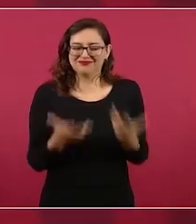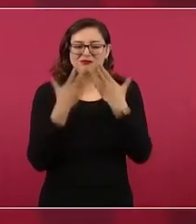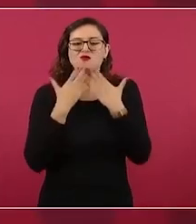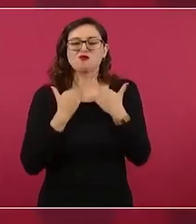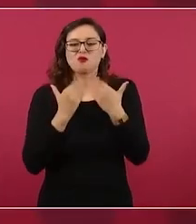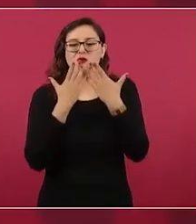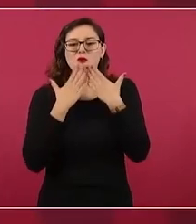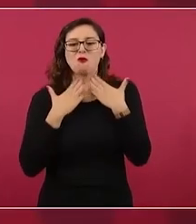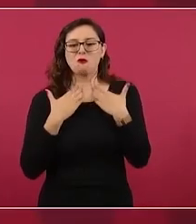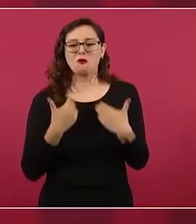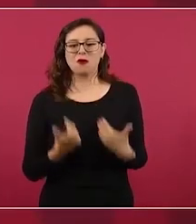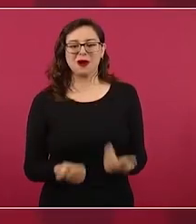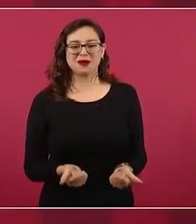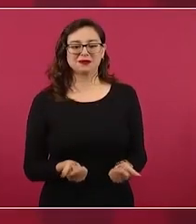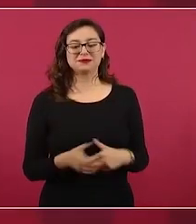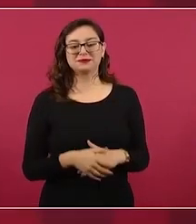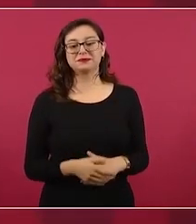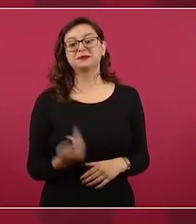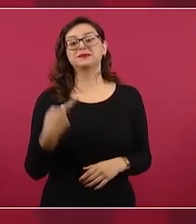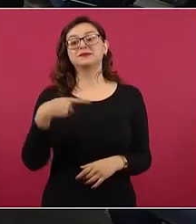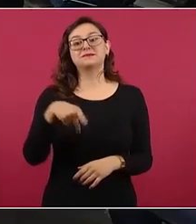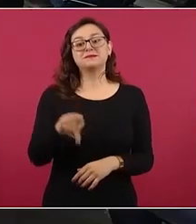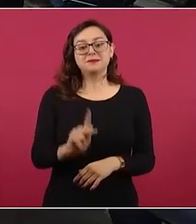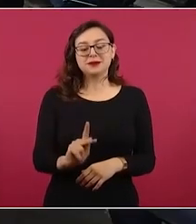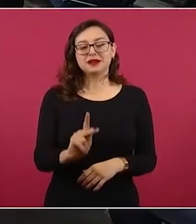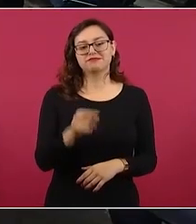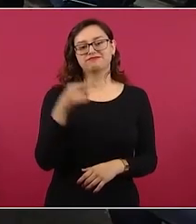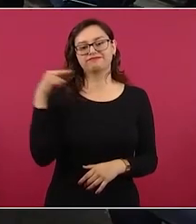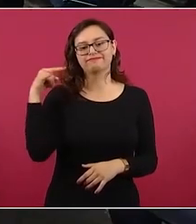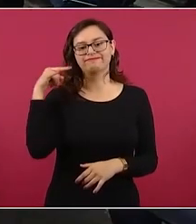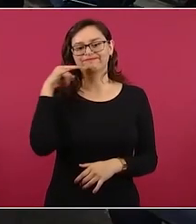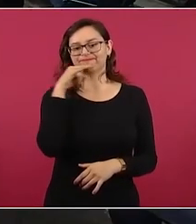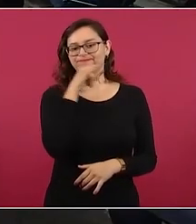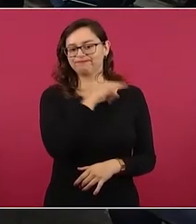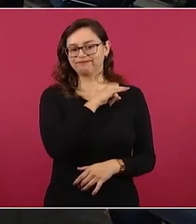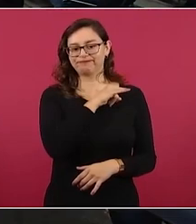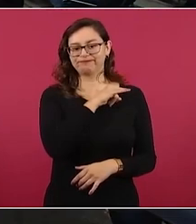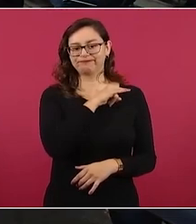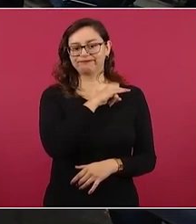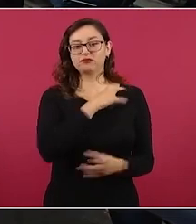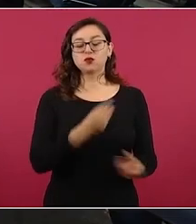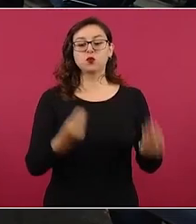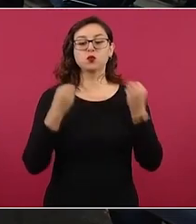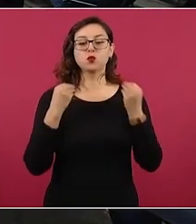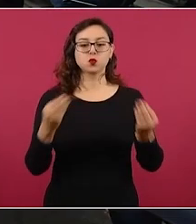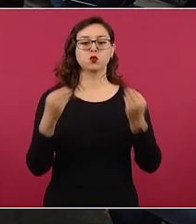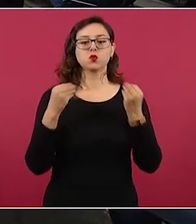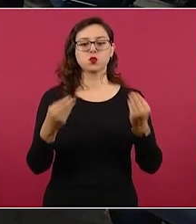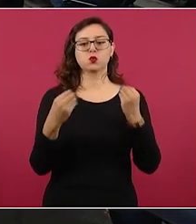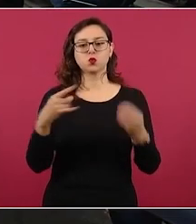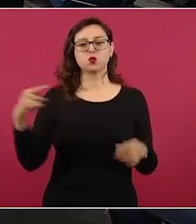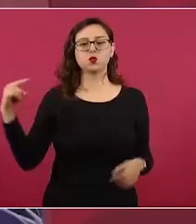Y como son muy hipócritas, piensan